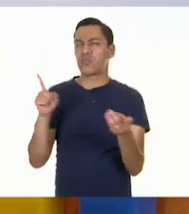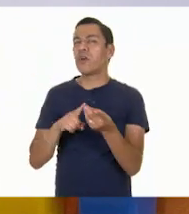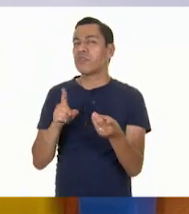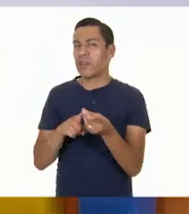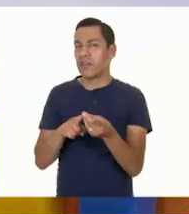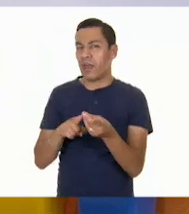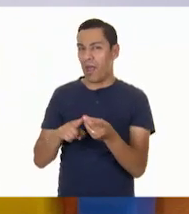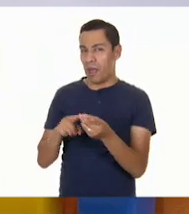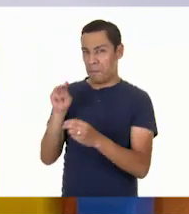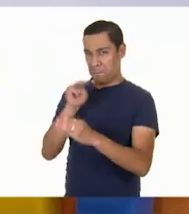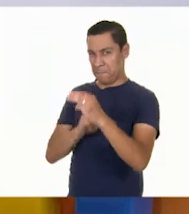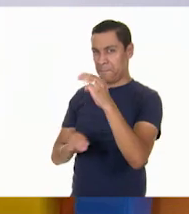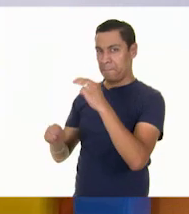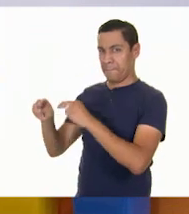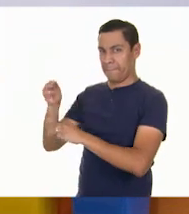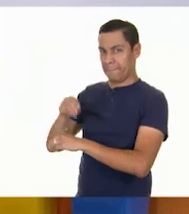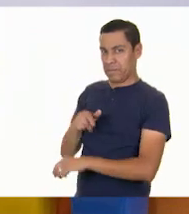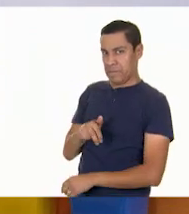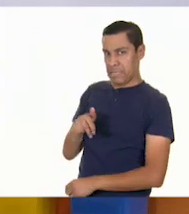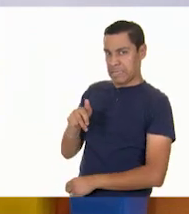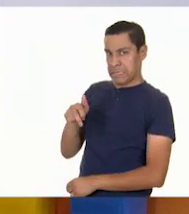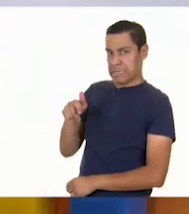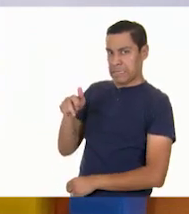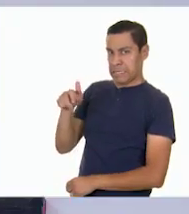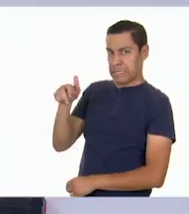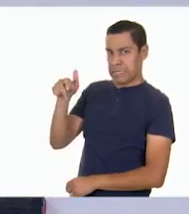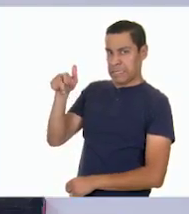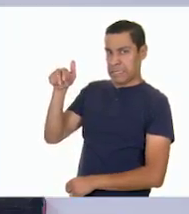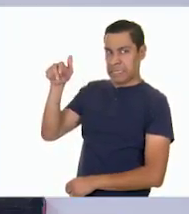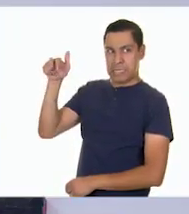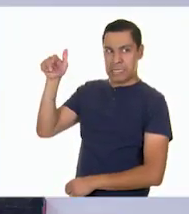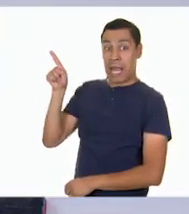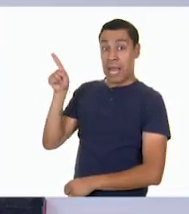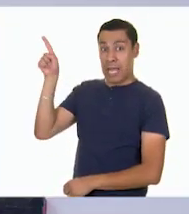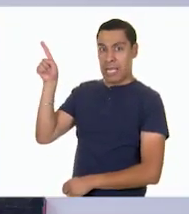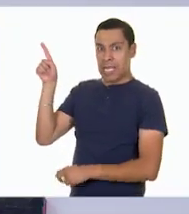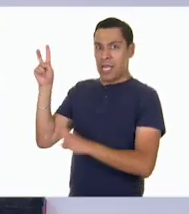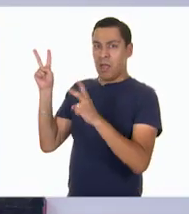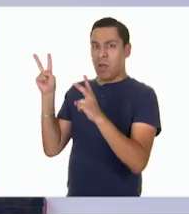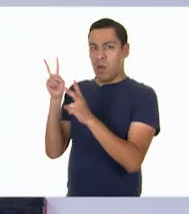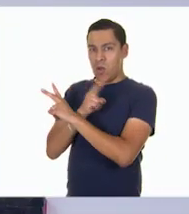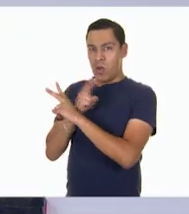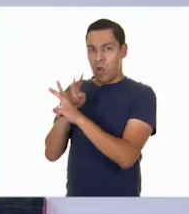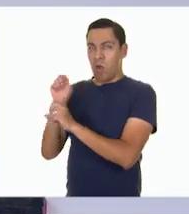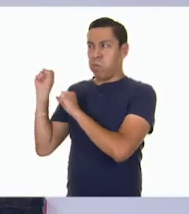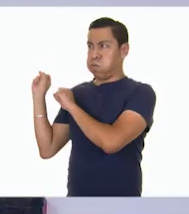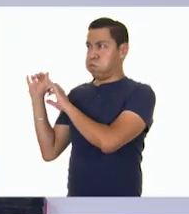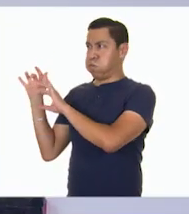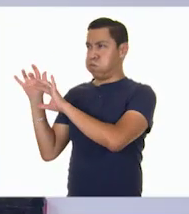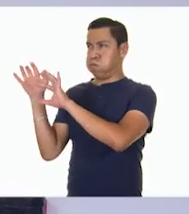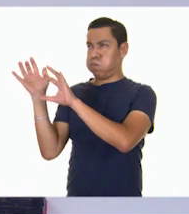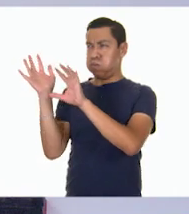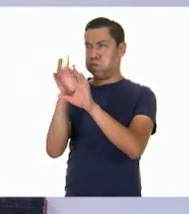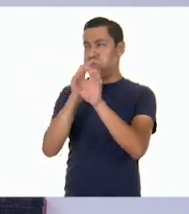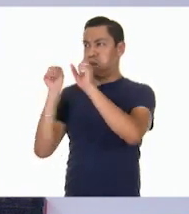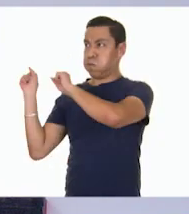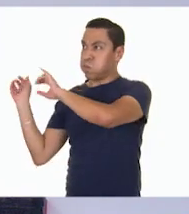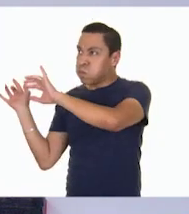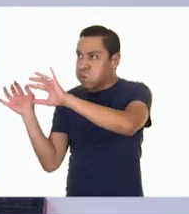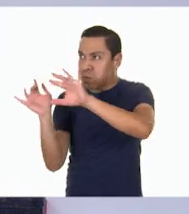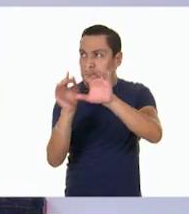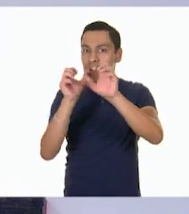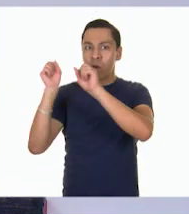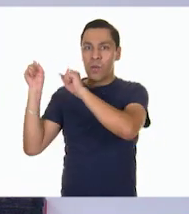colina, porque en las colinas, como está alto, sopla el viento. Y entonces, de esa manera, si uno